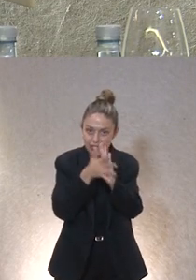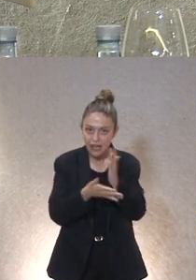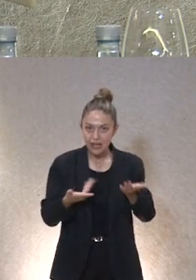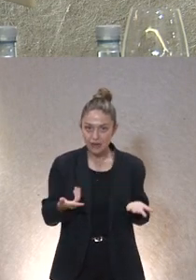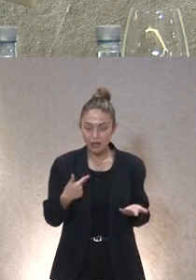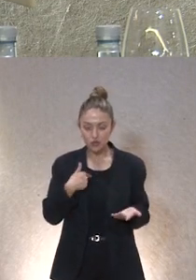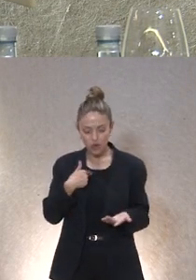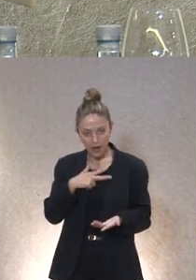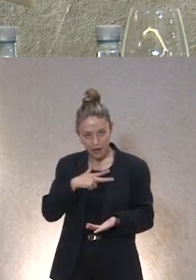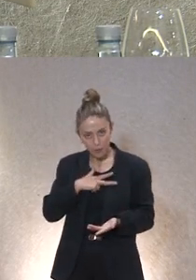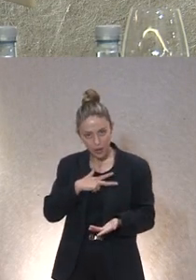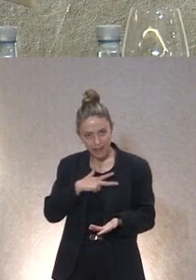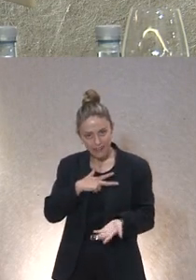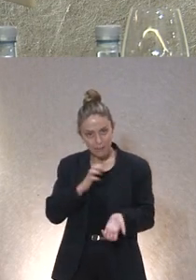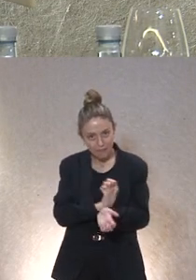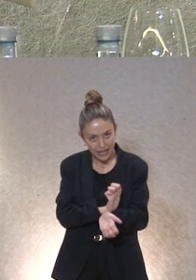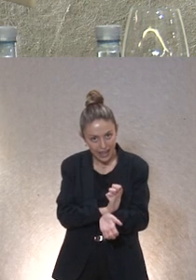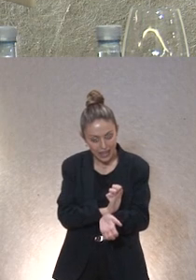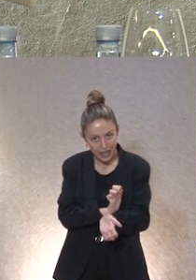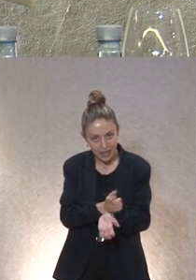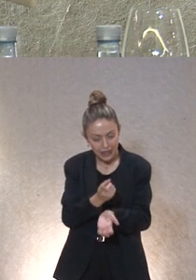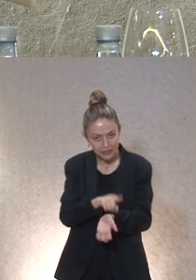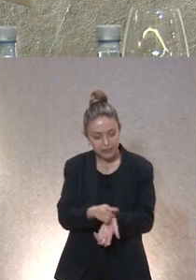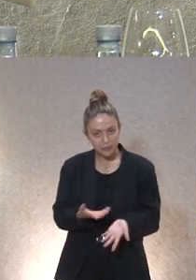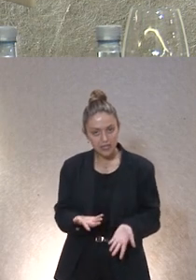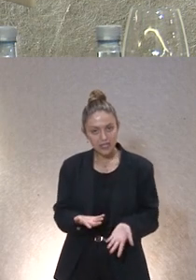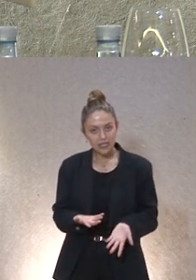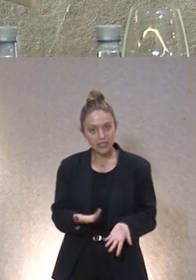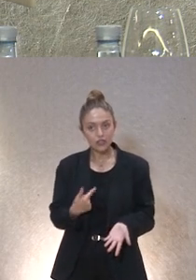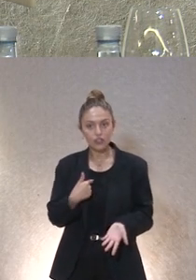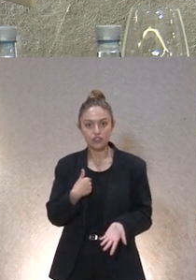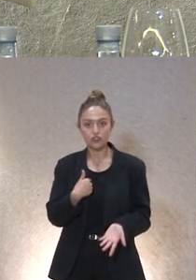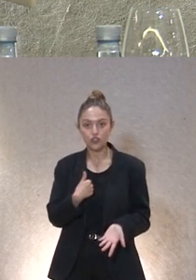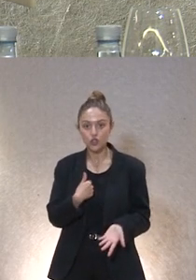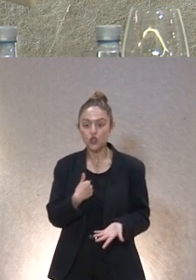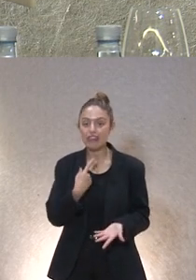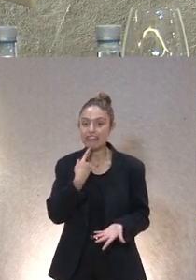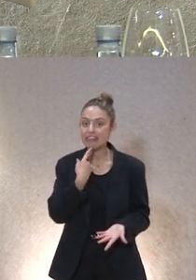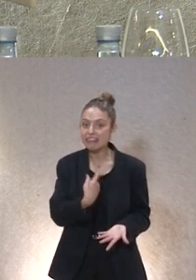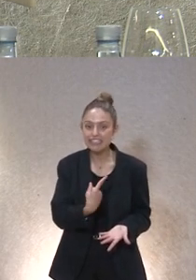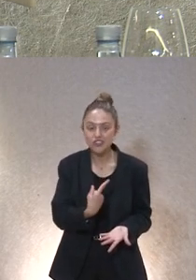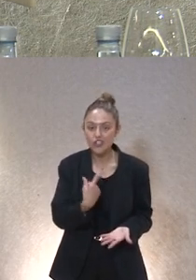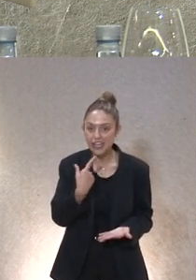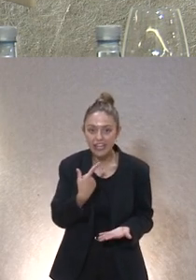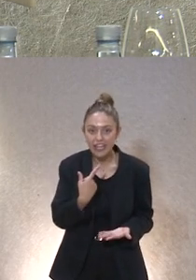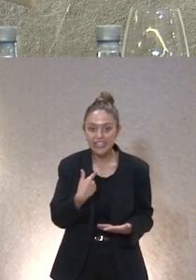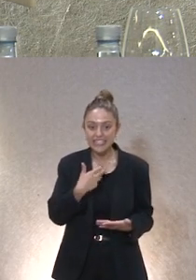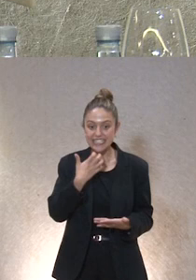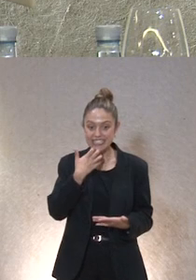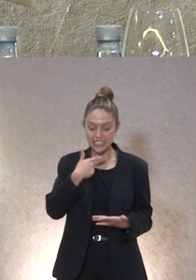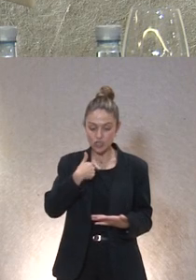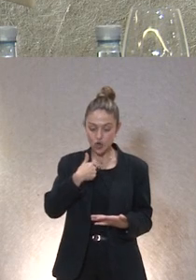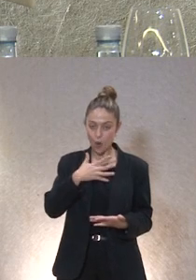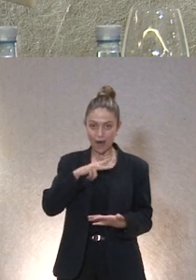voy a ser su abogada penal penal dice con lo cual le he tenido que asegurar que mientras sea su abogada